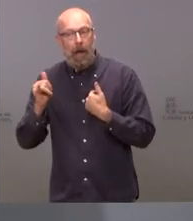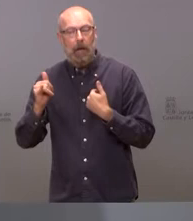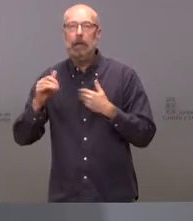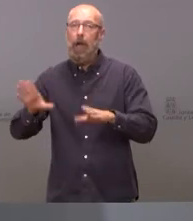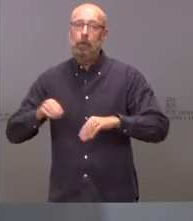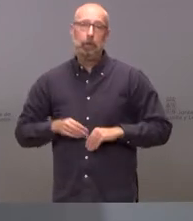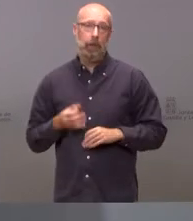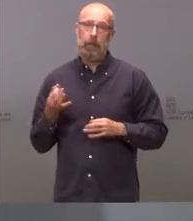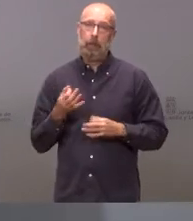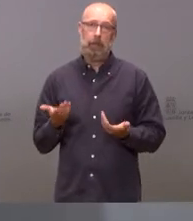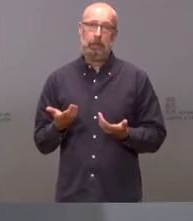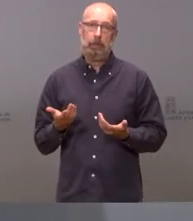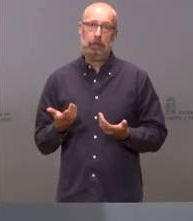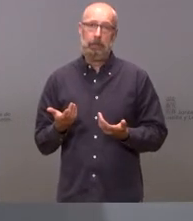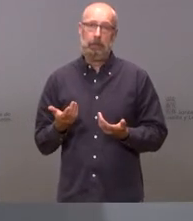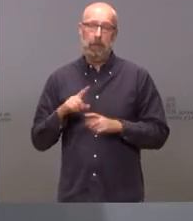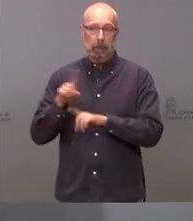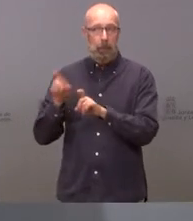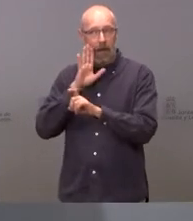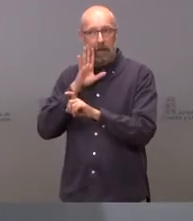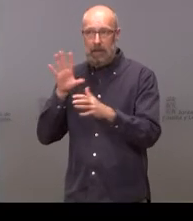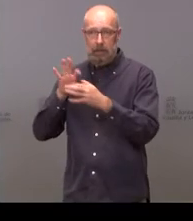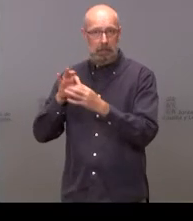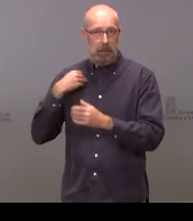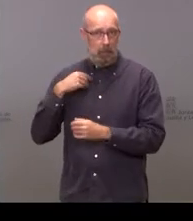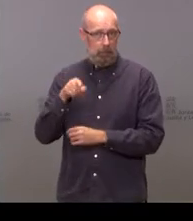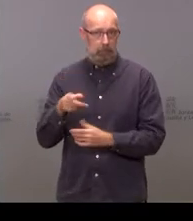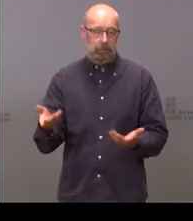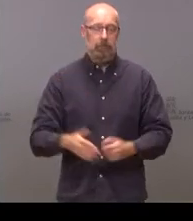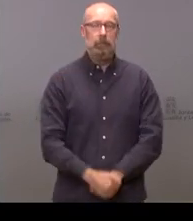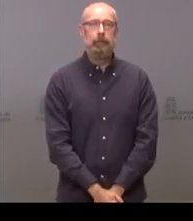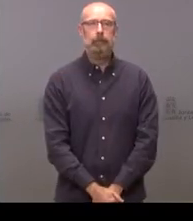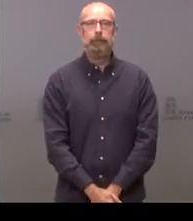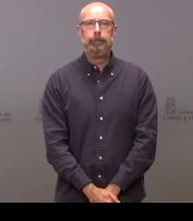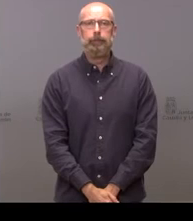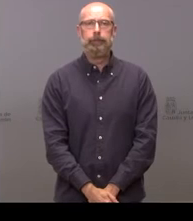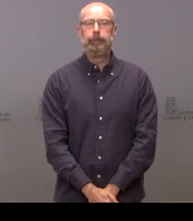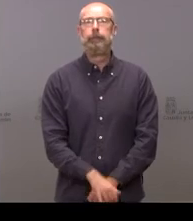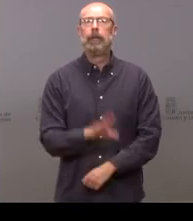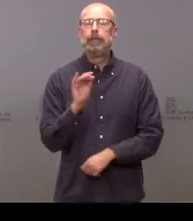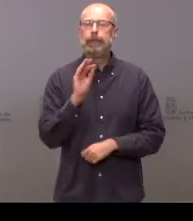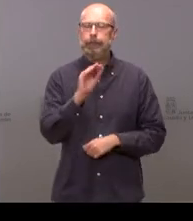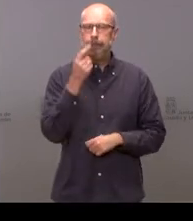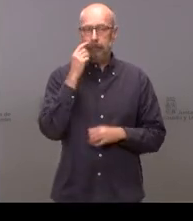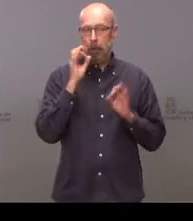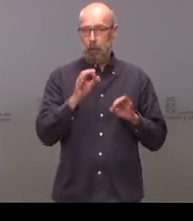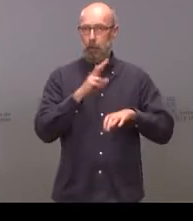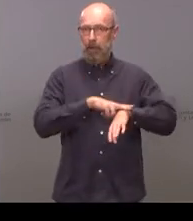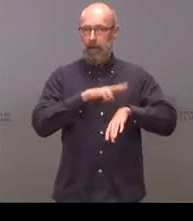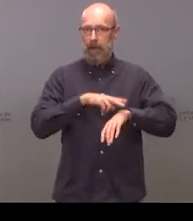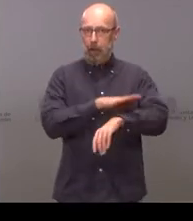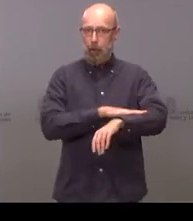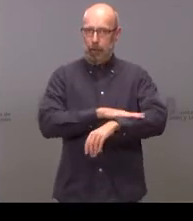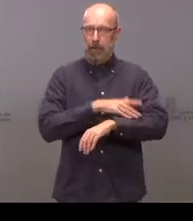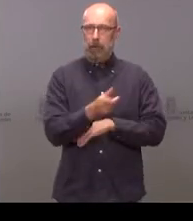es tan bueno para la pregunta anterior como para esta si precisamente el delegado del gobierno en una